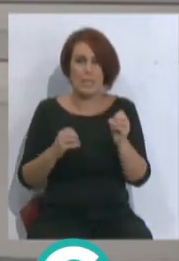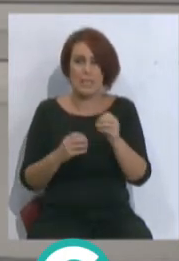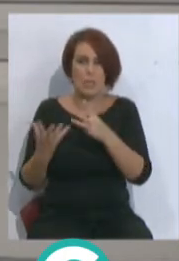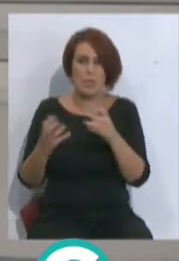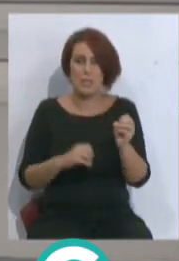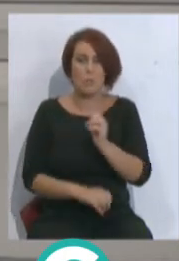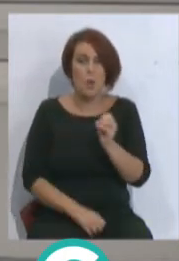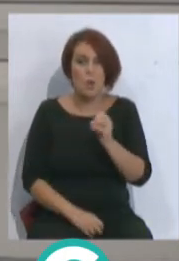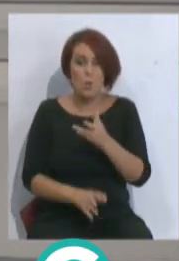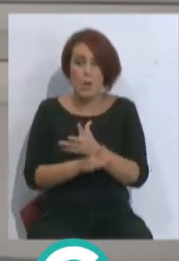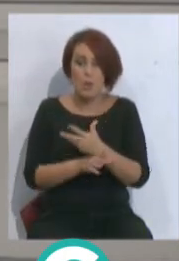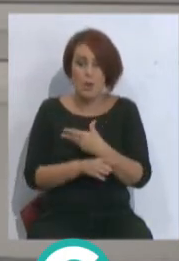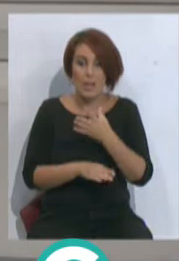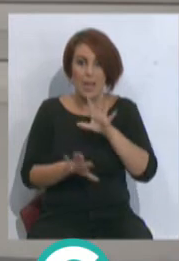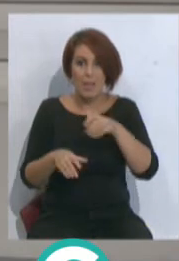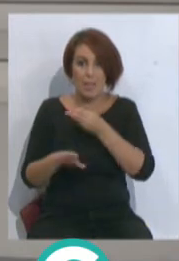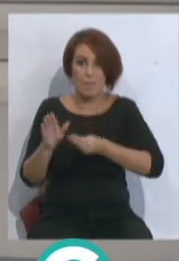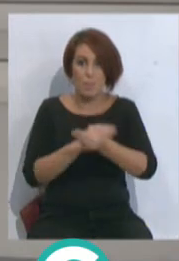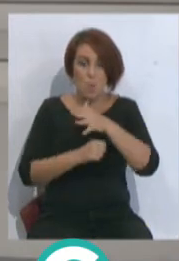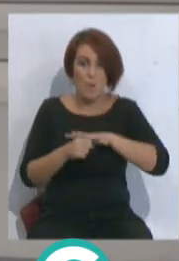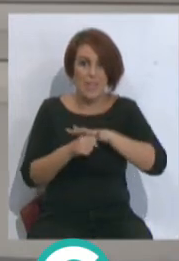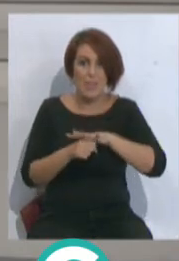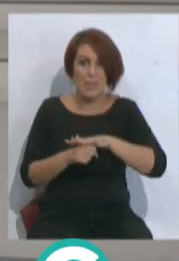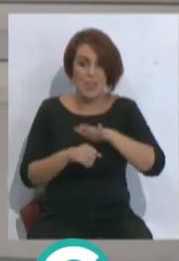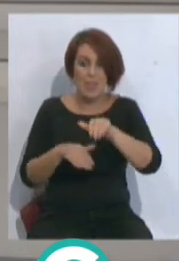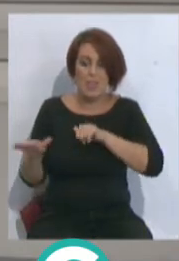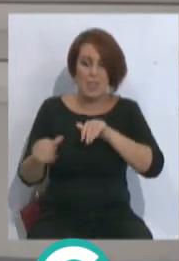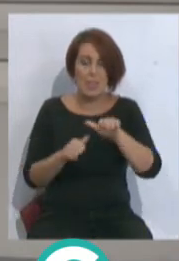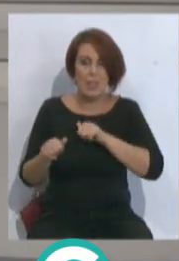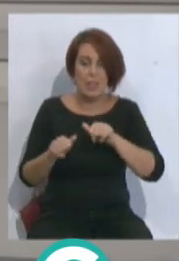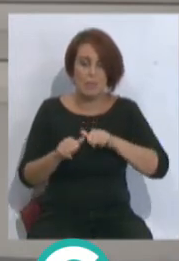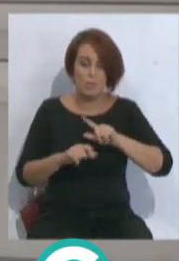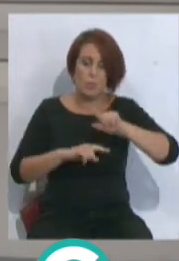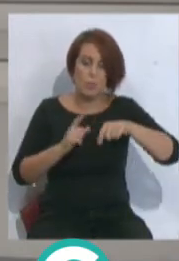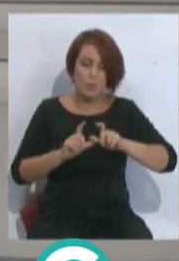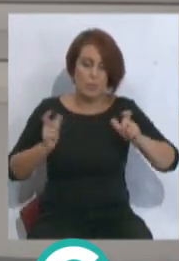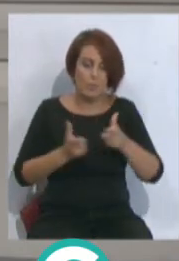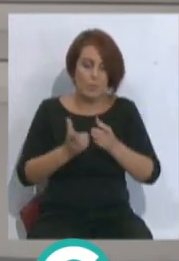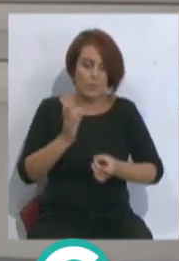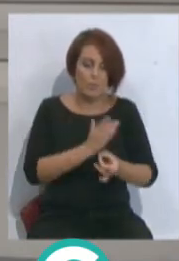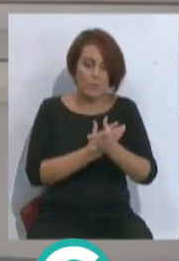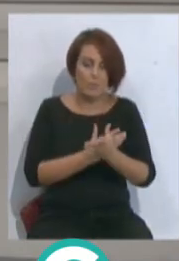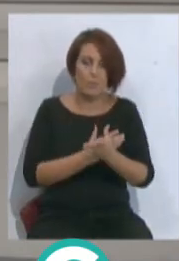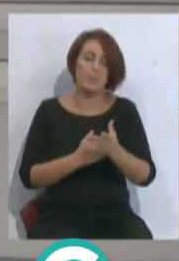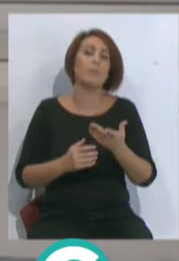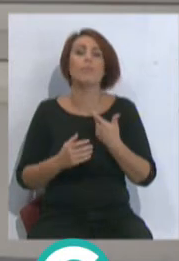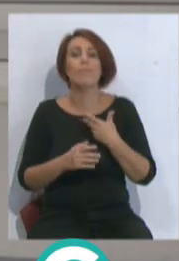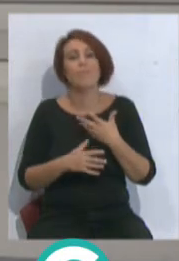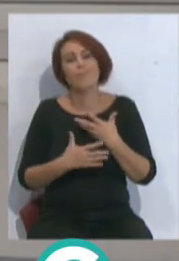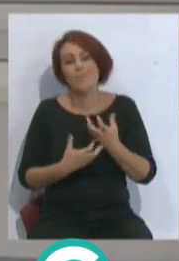-80% de jugadores nacidos en Cádiz y su provincia. Entonces, es triste decir ahora, bueno, que